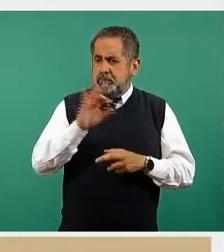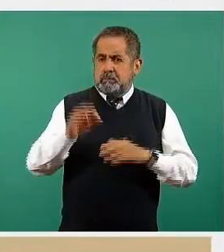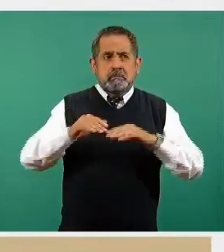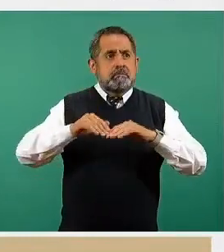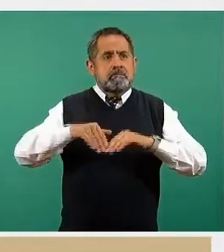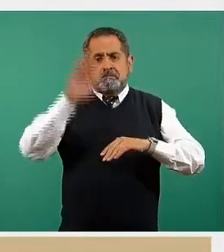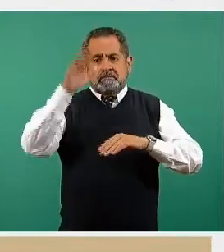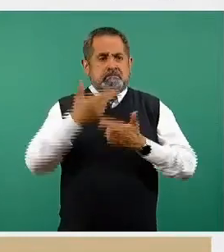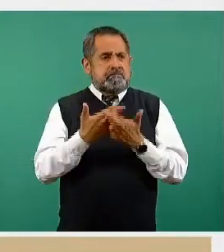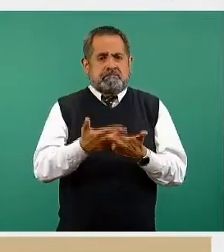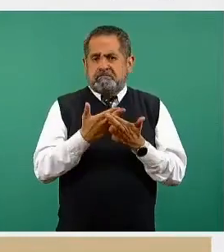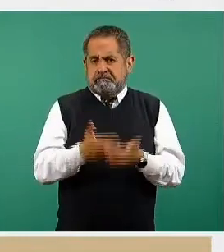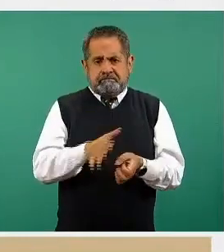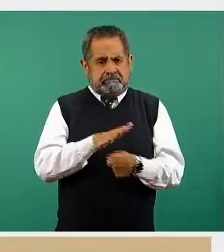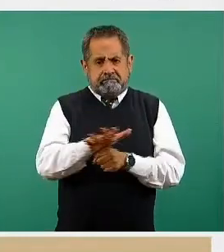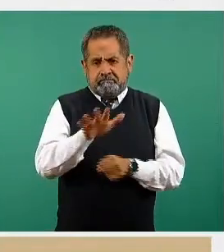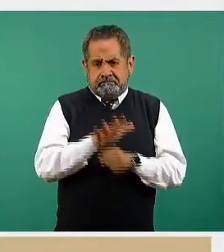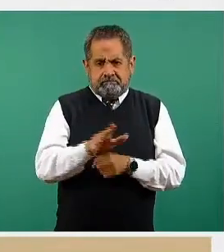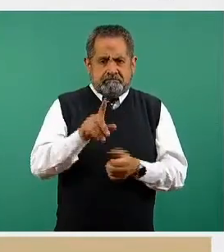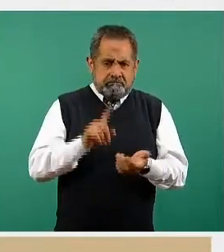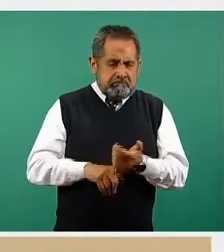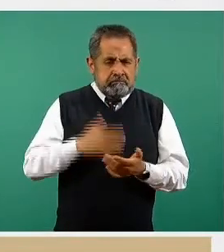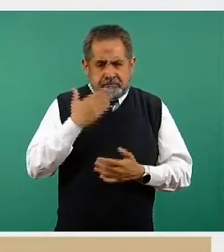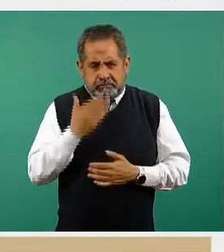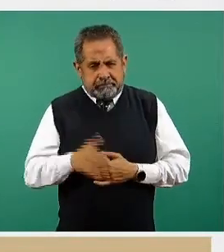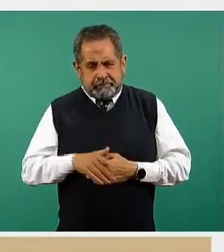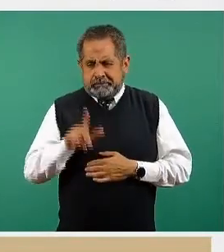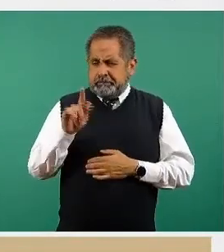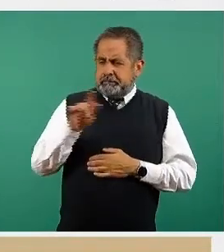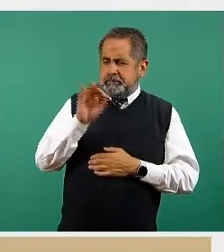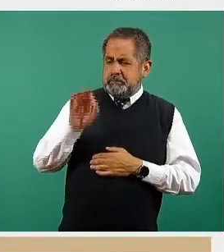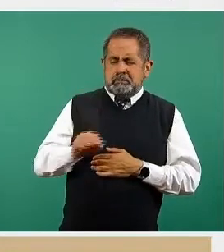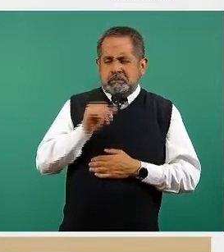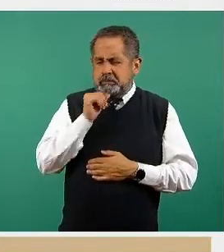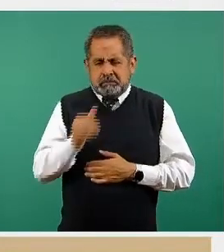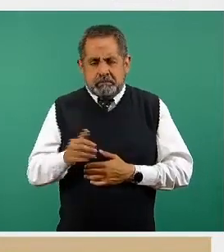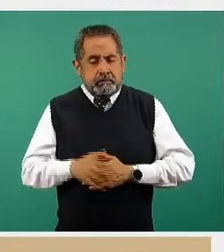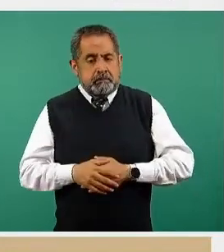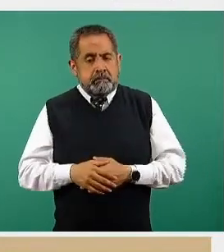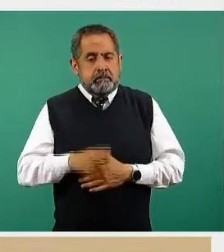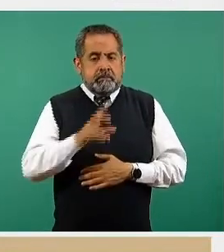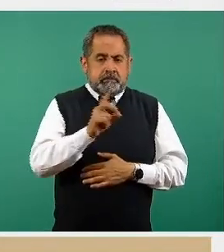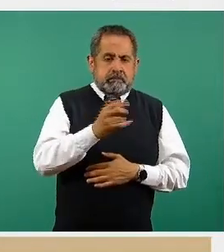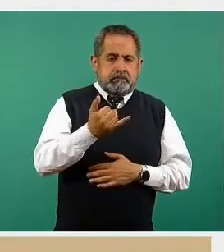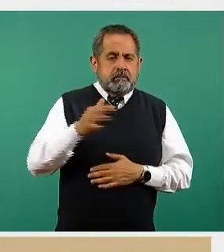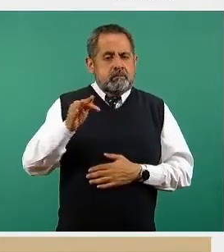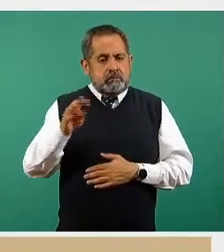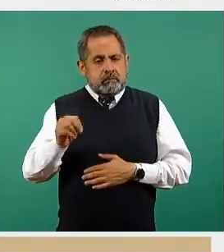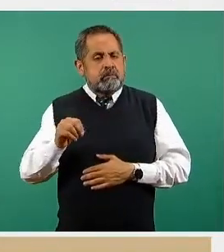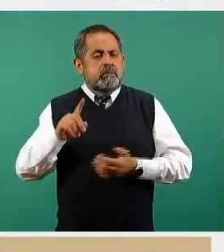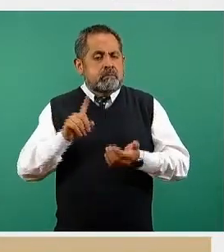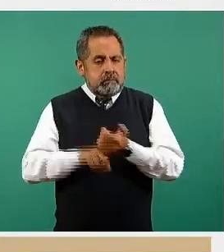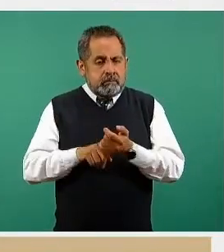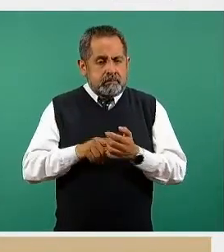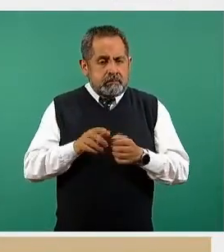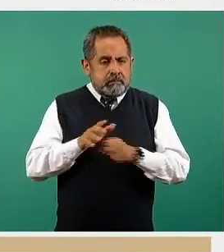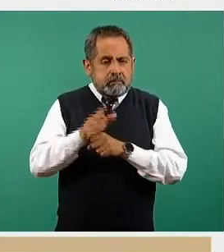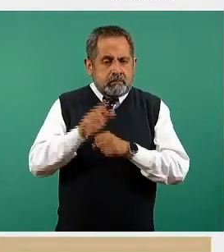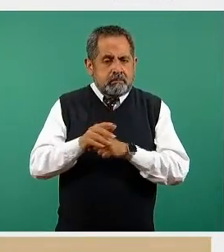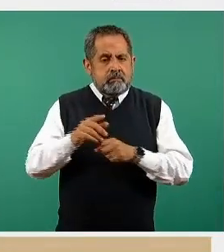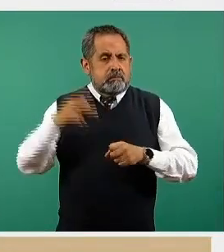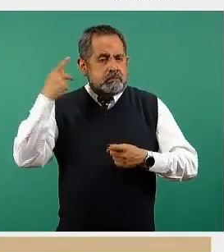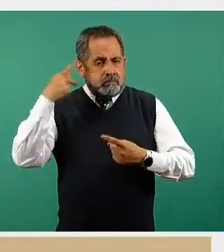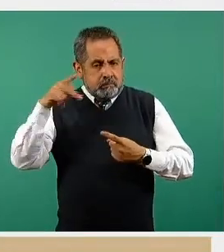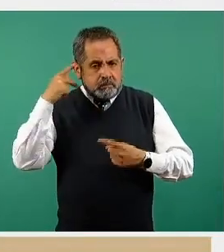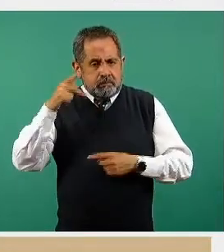no tienen, digamos, más del 70 por ciento. 30 y 49 y bueno, aquí las tenemos precisamente representadas, son